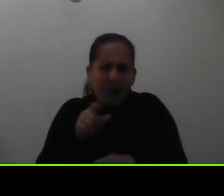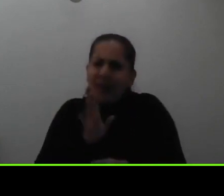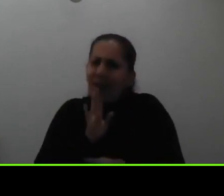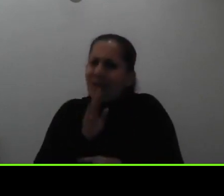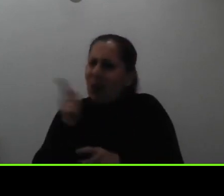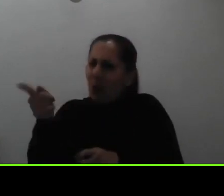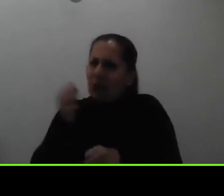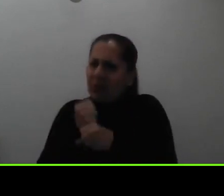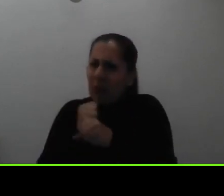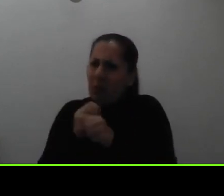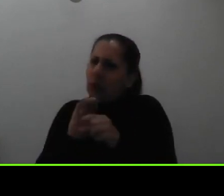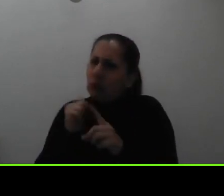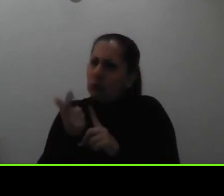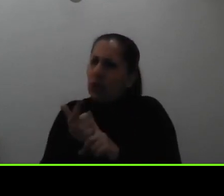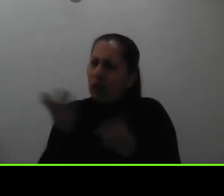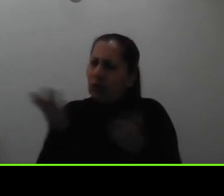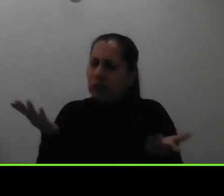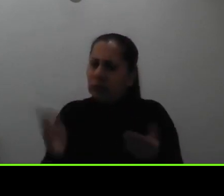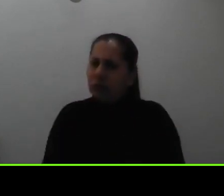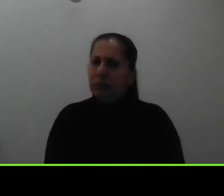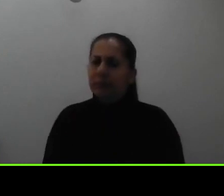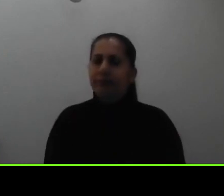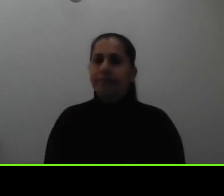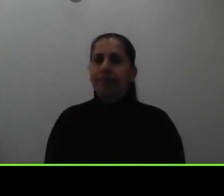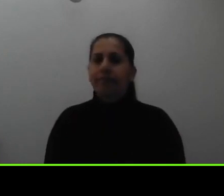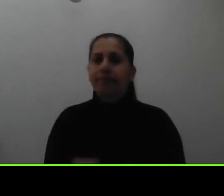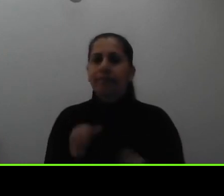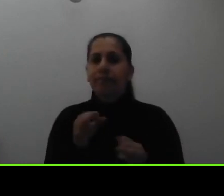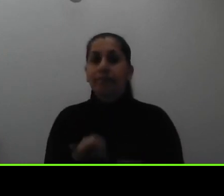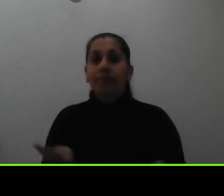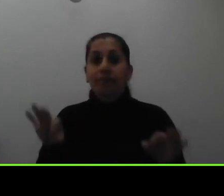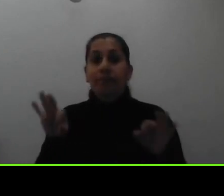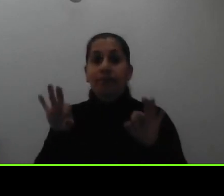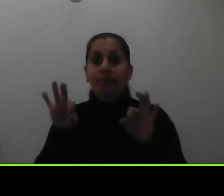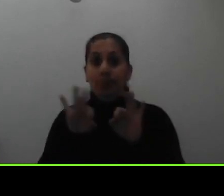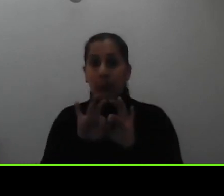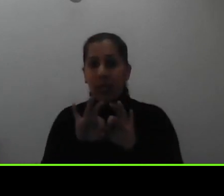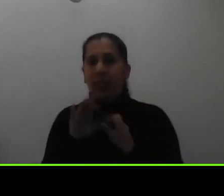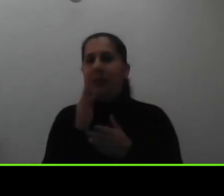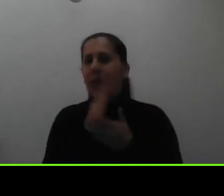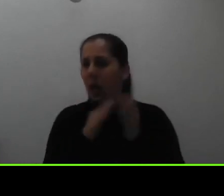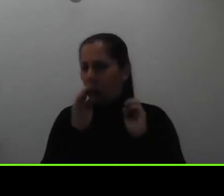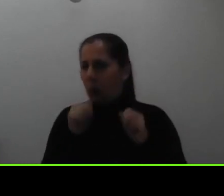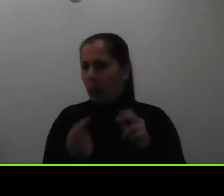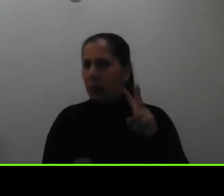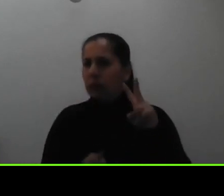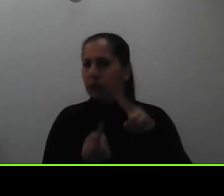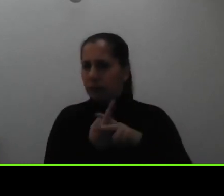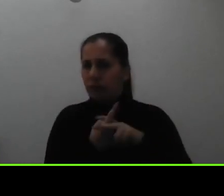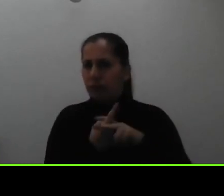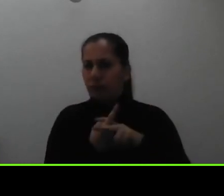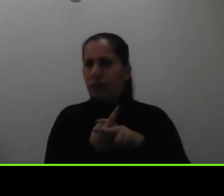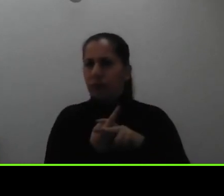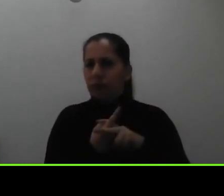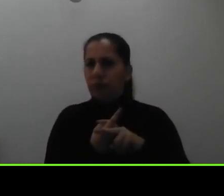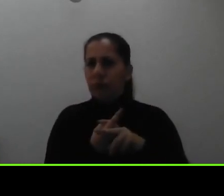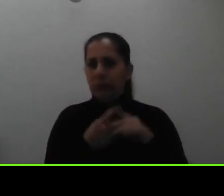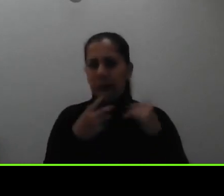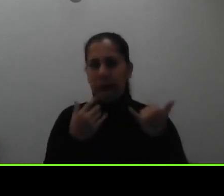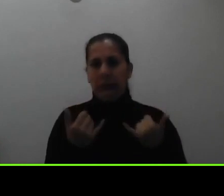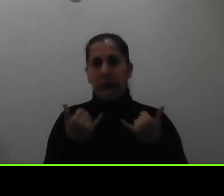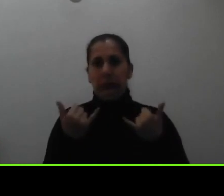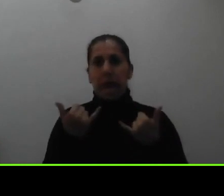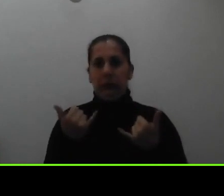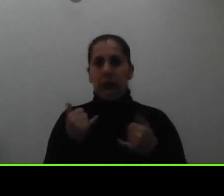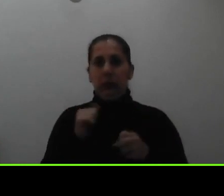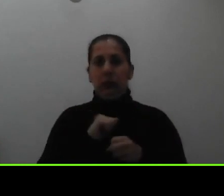importante vean eso es algo que se nos puede presentar y máxime en la situación que vive hoy el